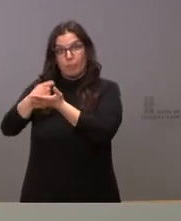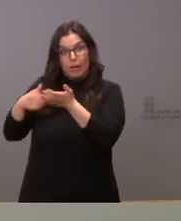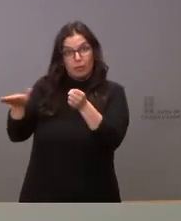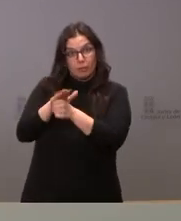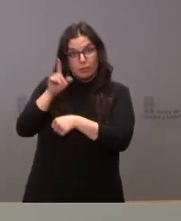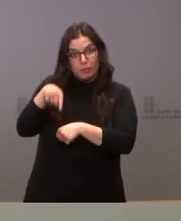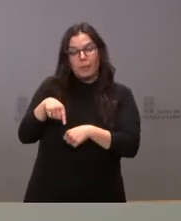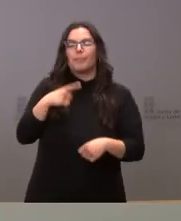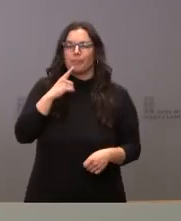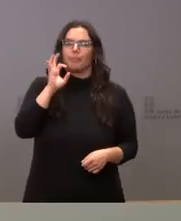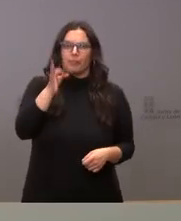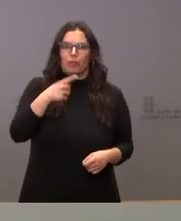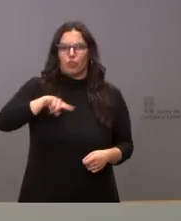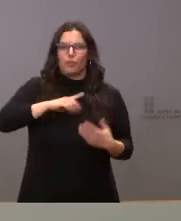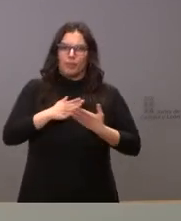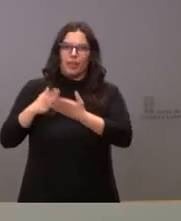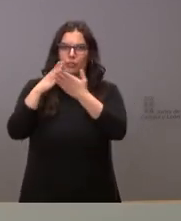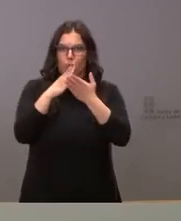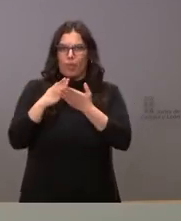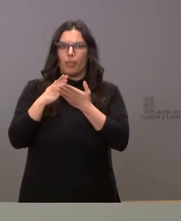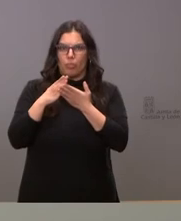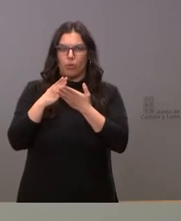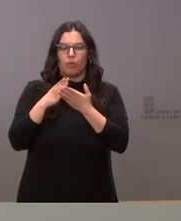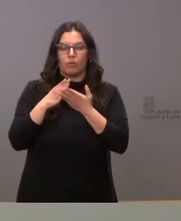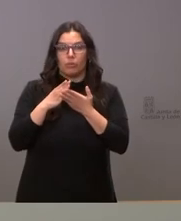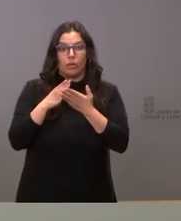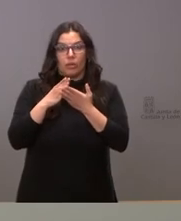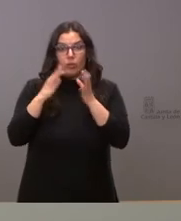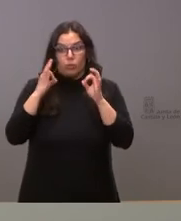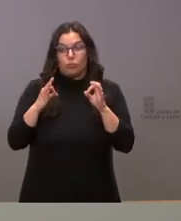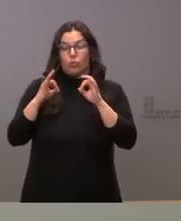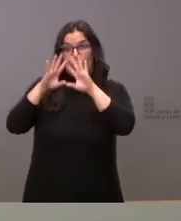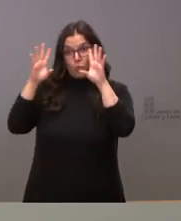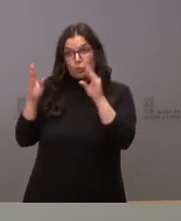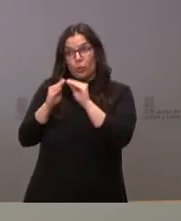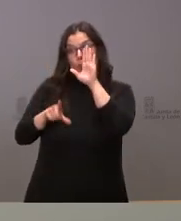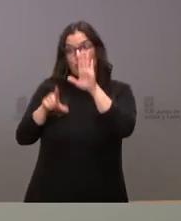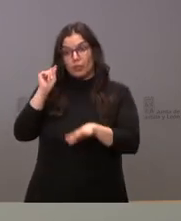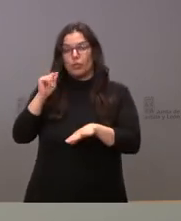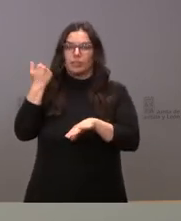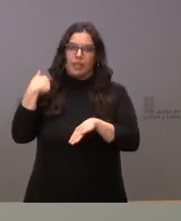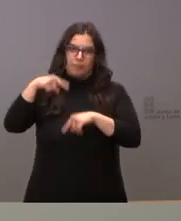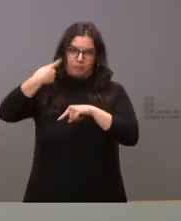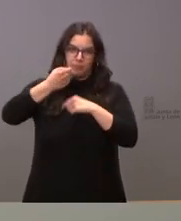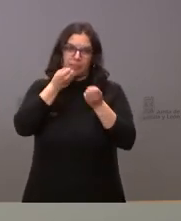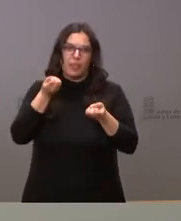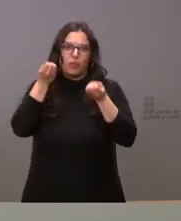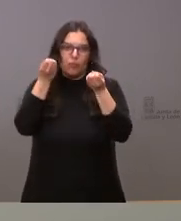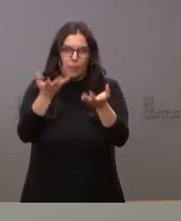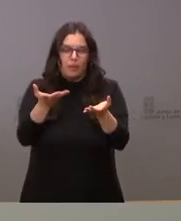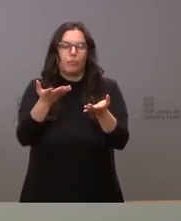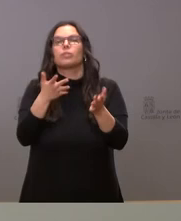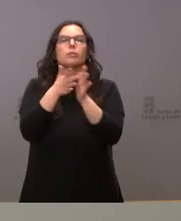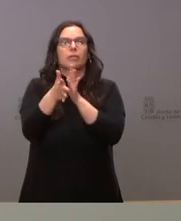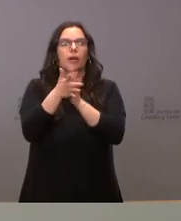estamos estudiando efectivamente y que en cuanto lleguemos a alguna conclusión y a alguna decisión les informaremos y les